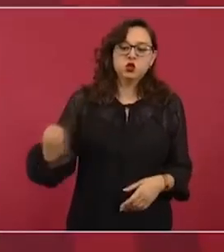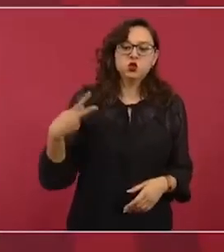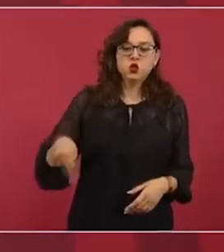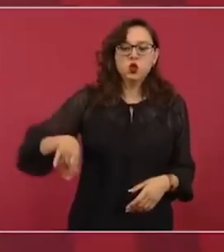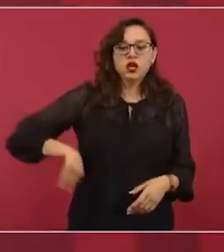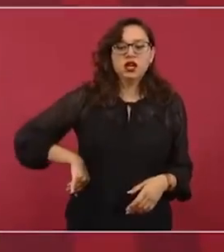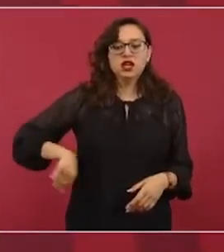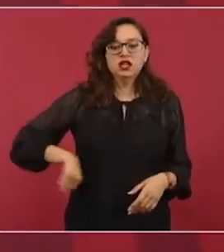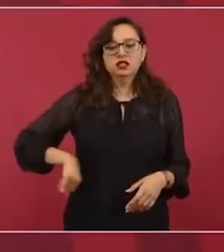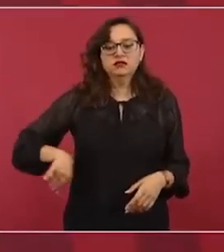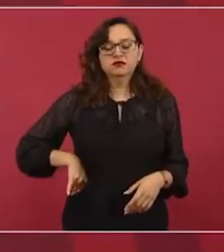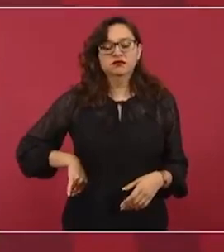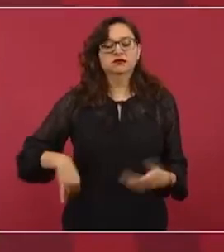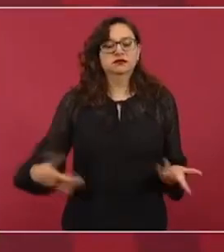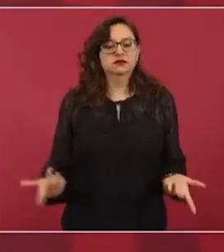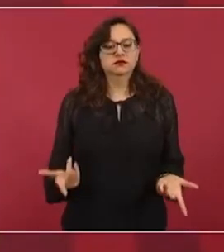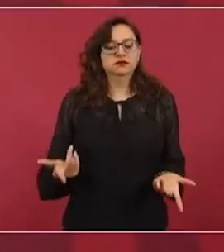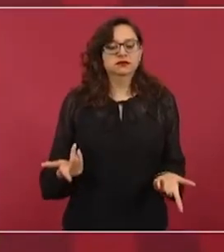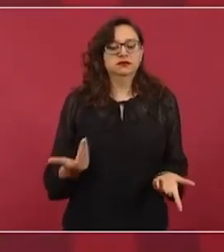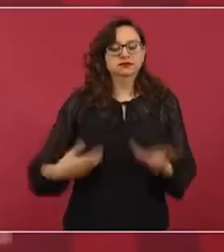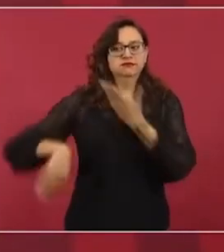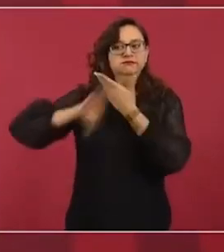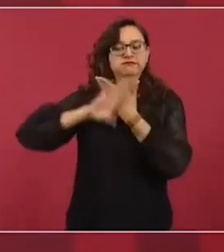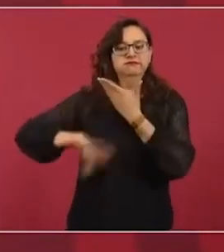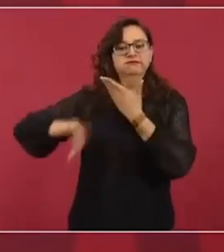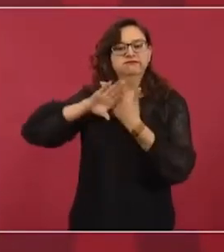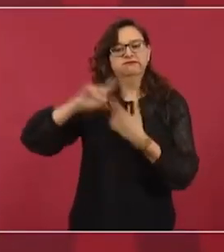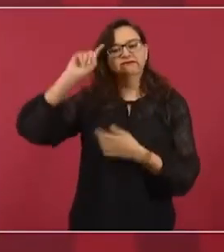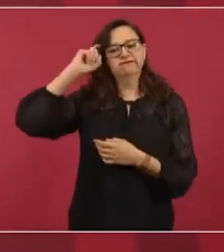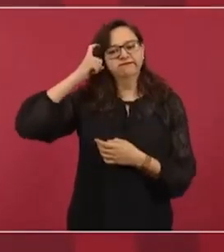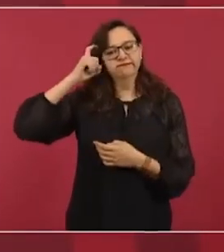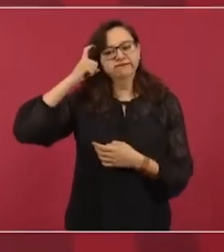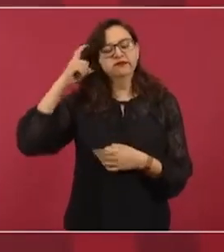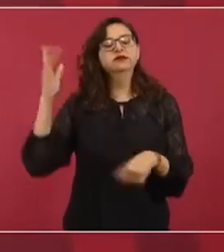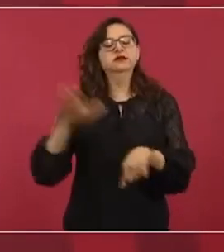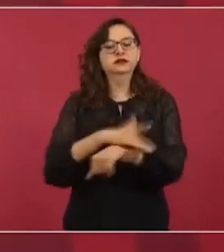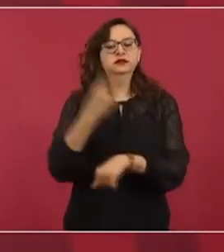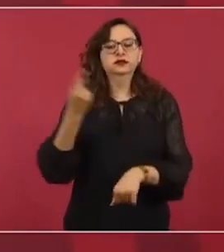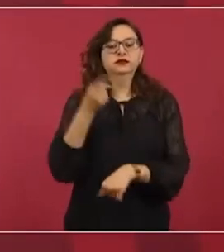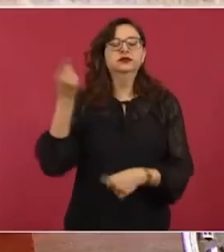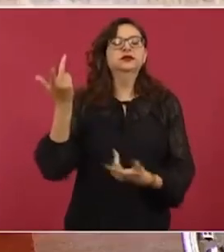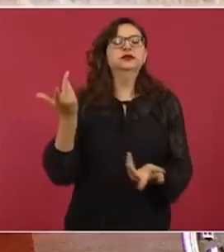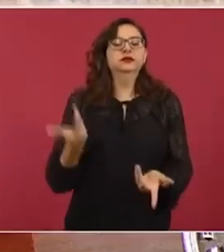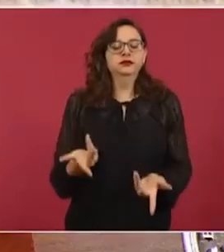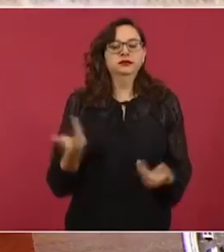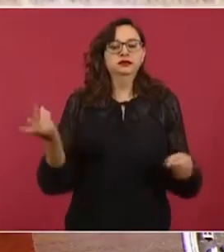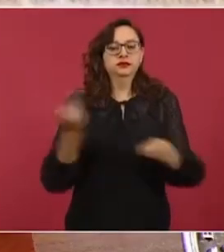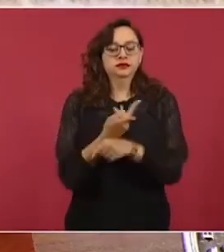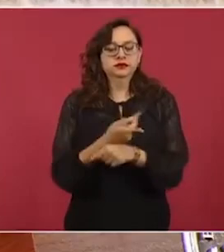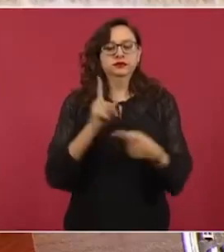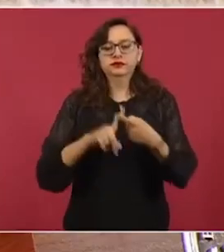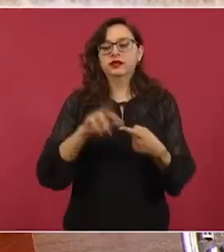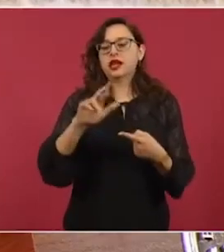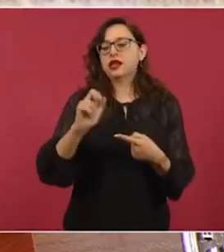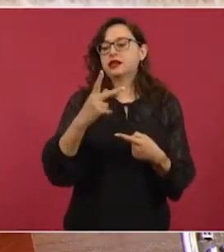¿por qué están enojados con nosotros? Pues, que ya Repsol o Iberdrola